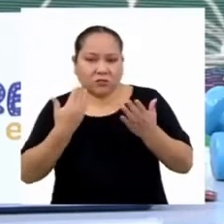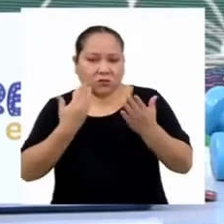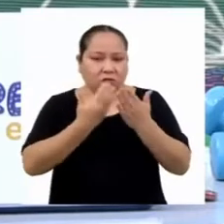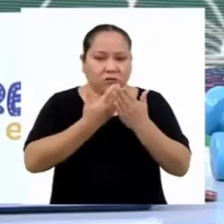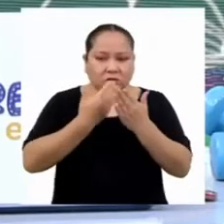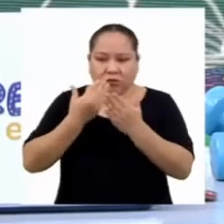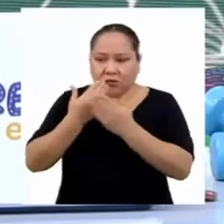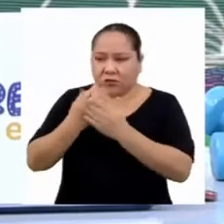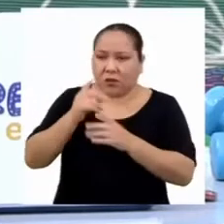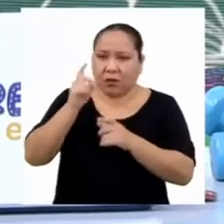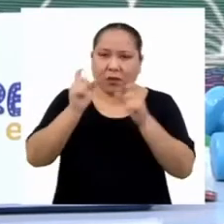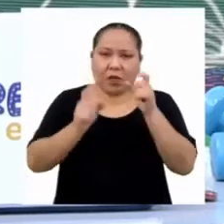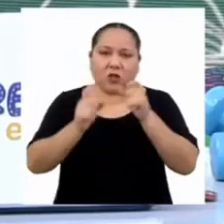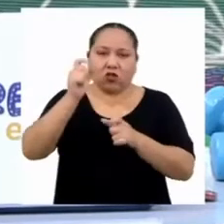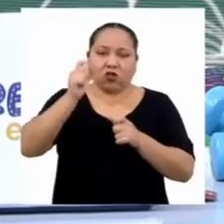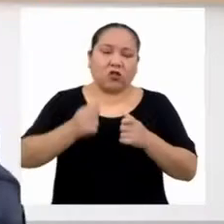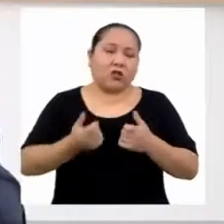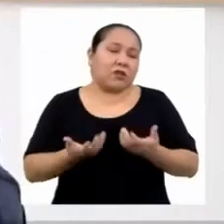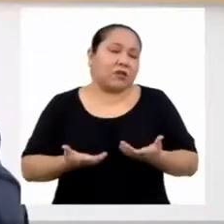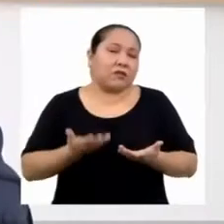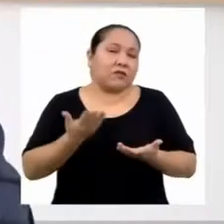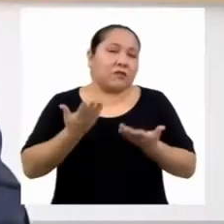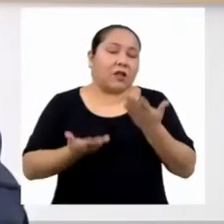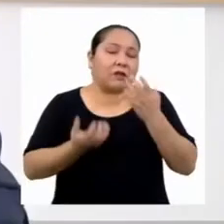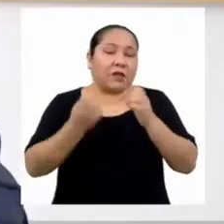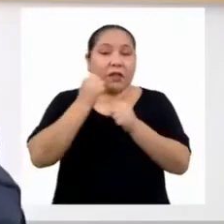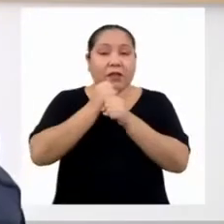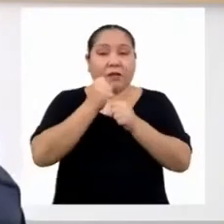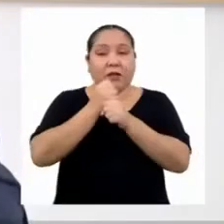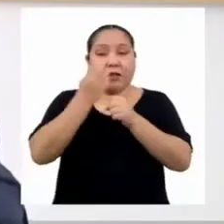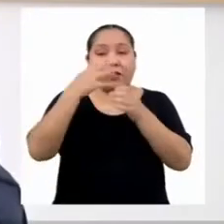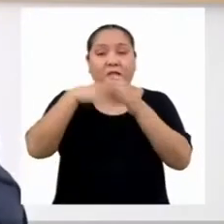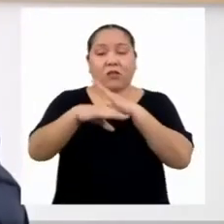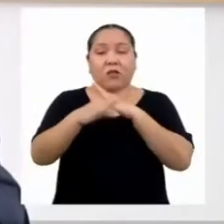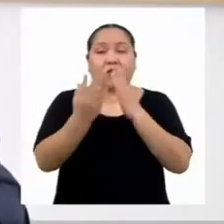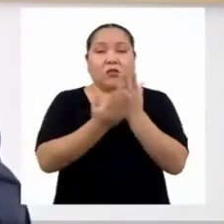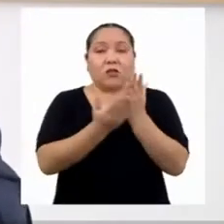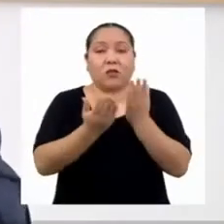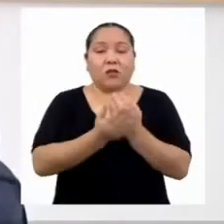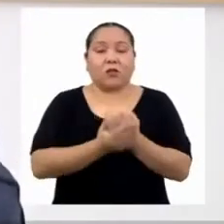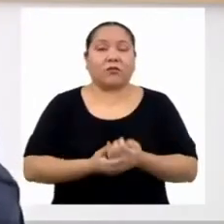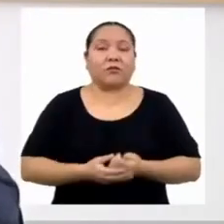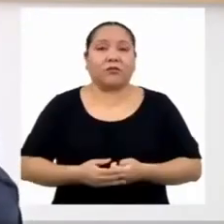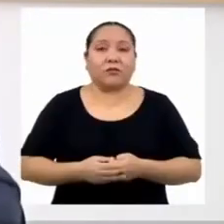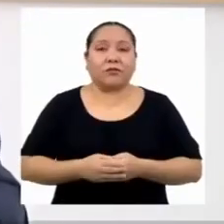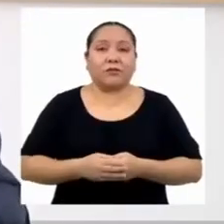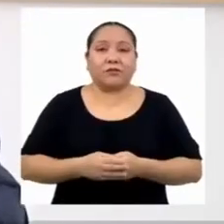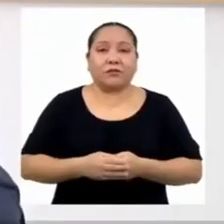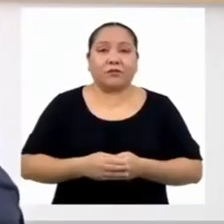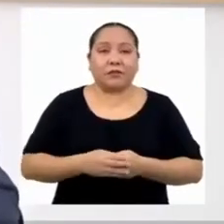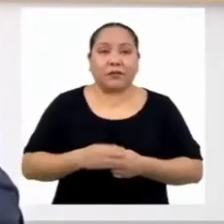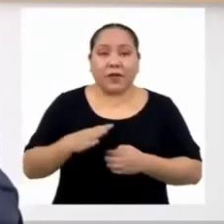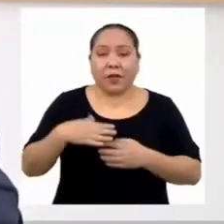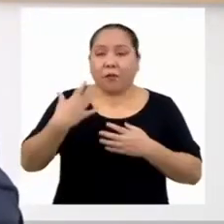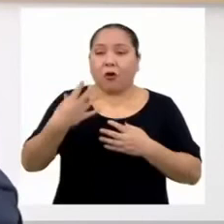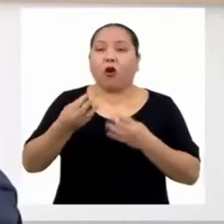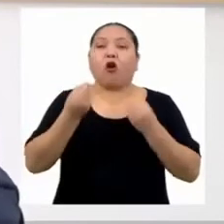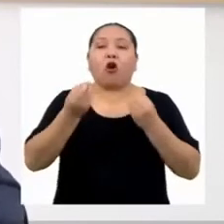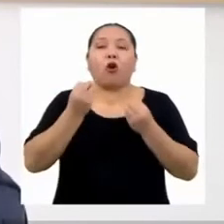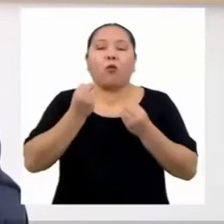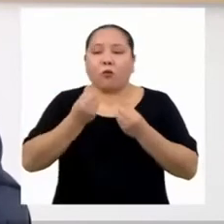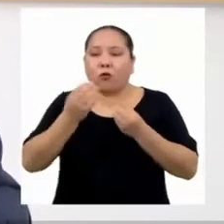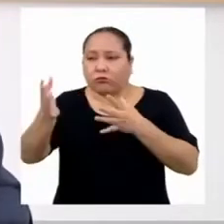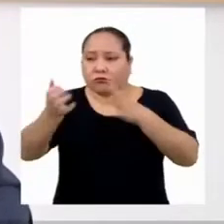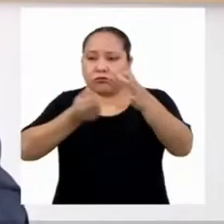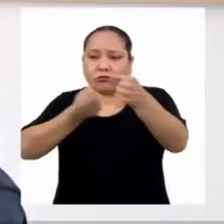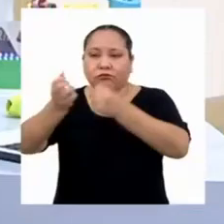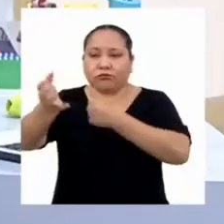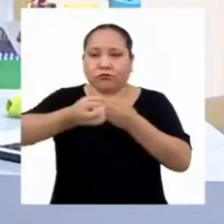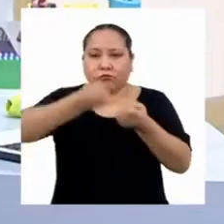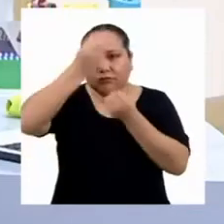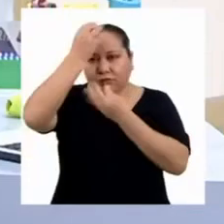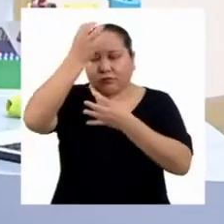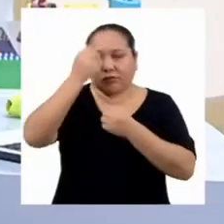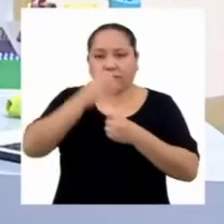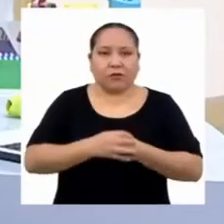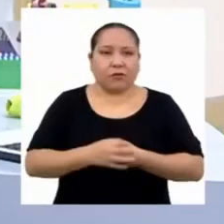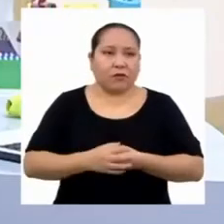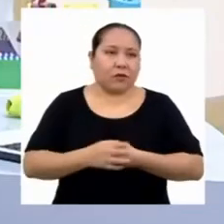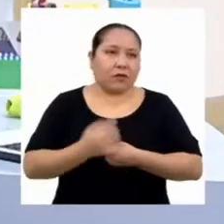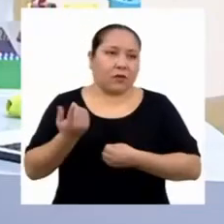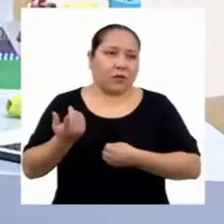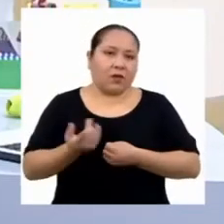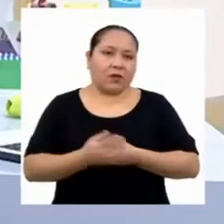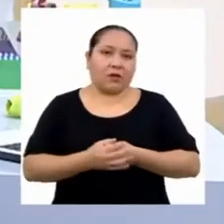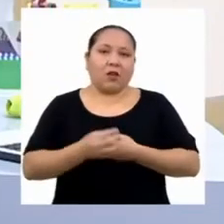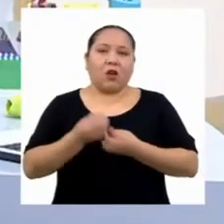comunidad educativa de tu institución. Luego, sería turno de establecer el método de medición o recojo de información. La